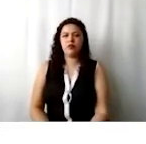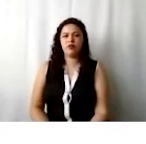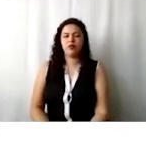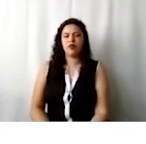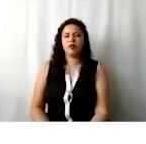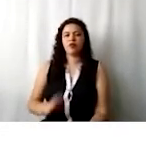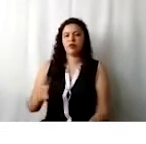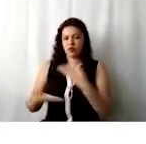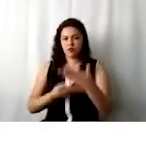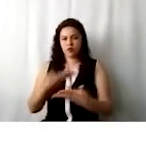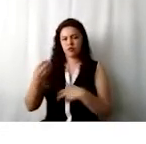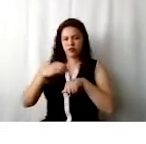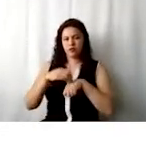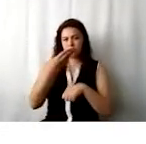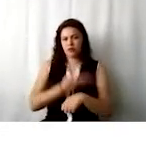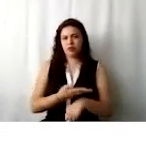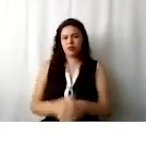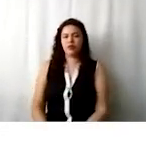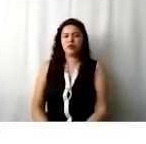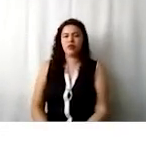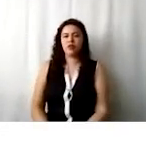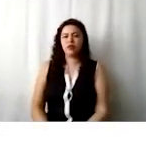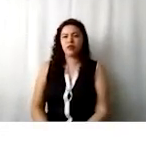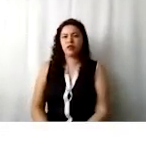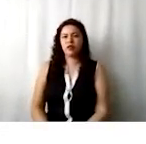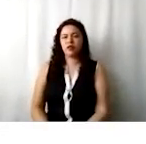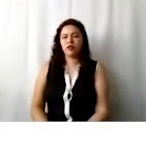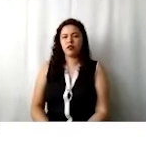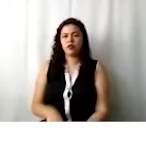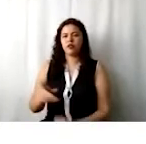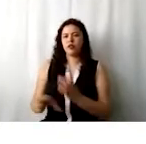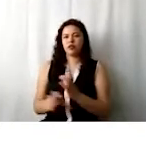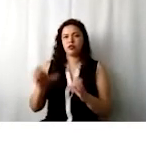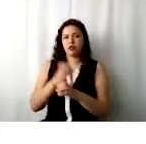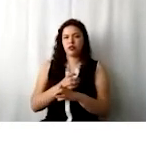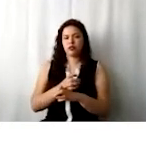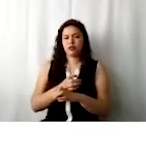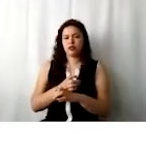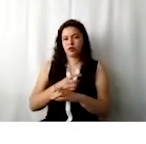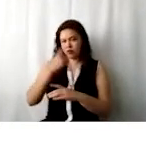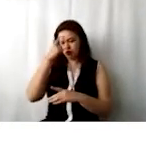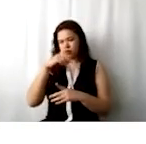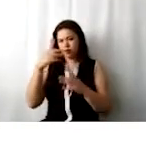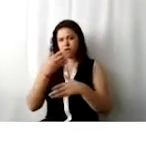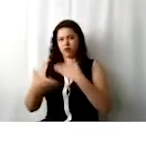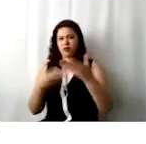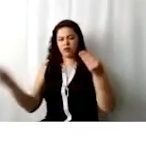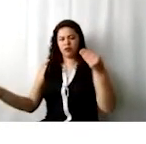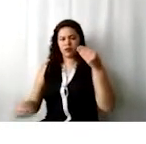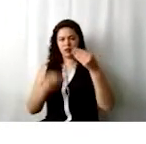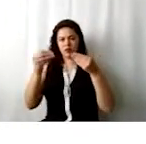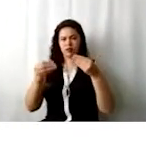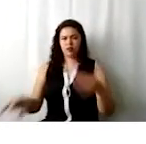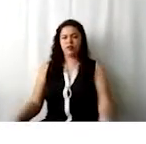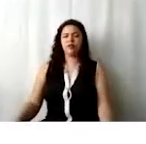y sus elementos, ¿no? Que complementan a cada servicio, ¿ok? Entonces,